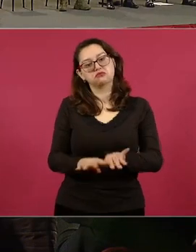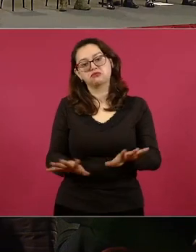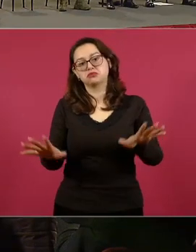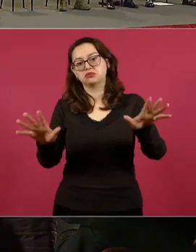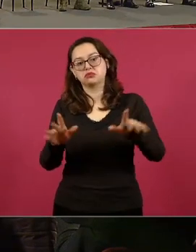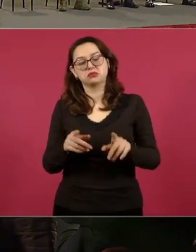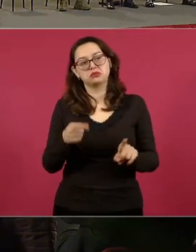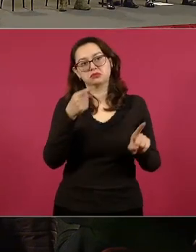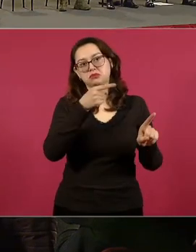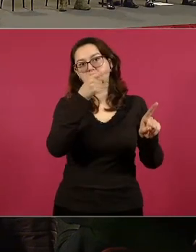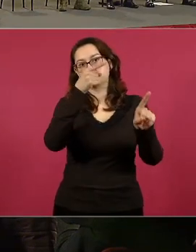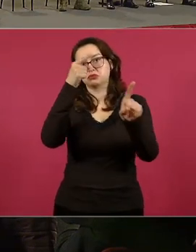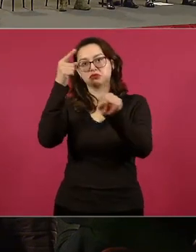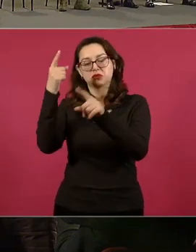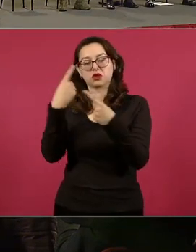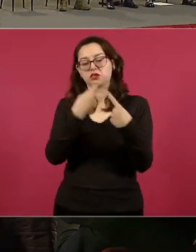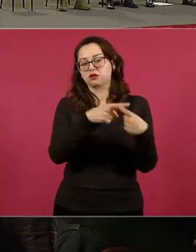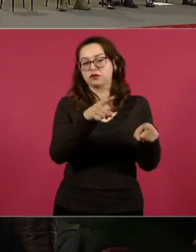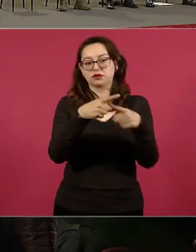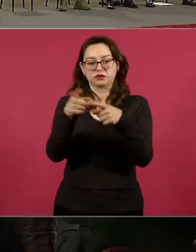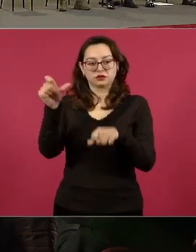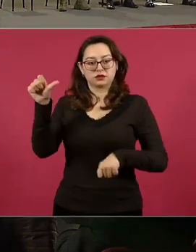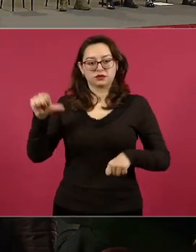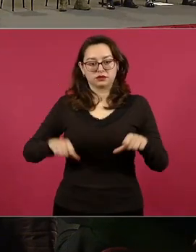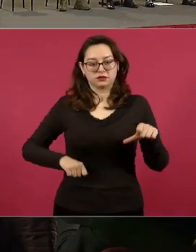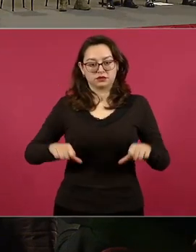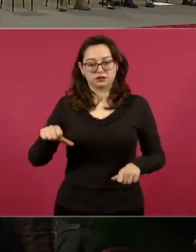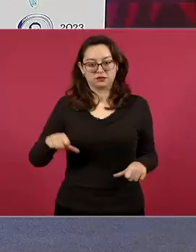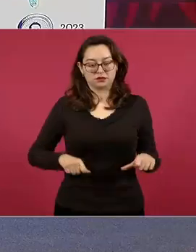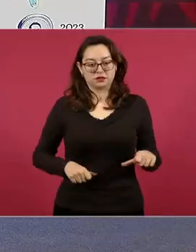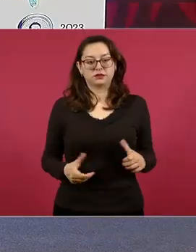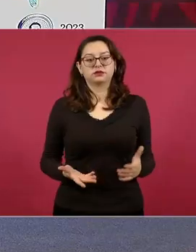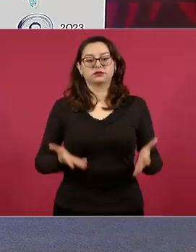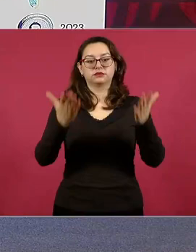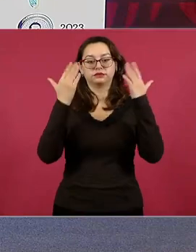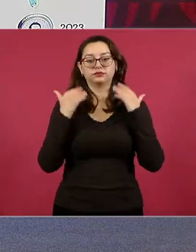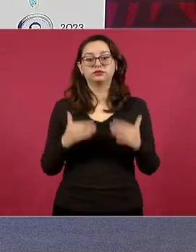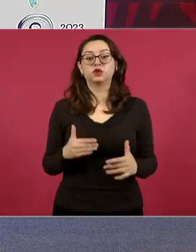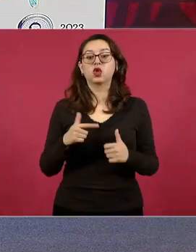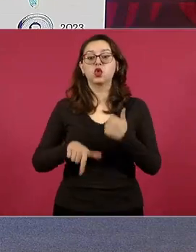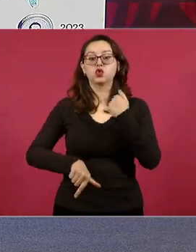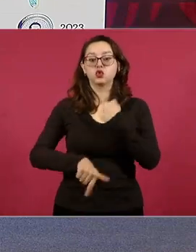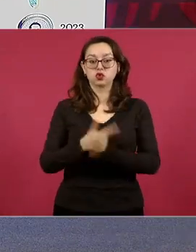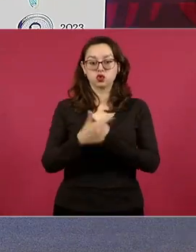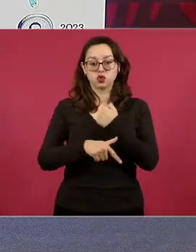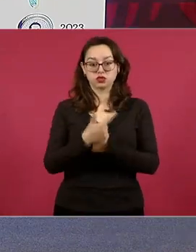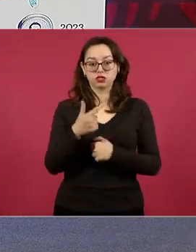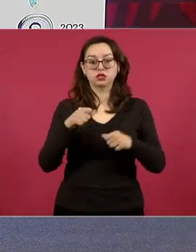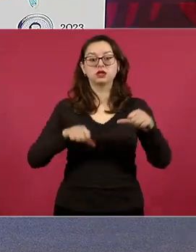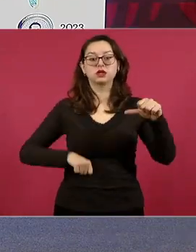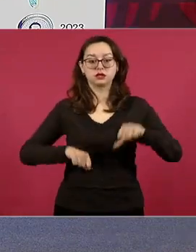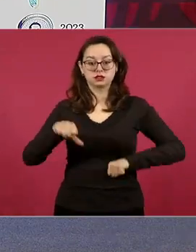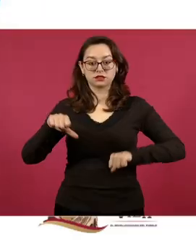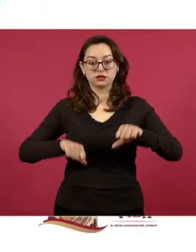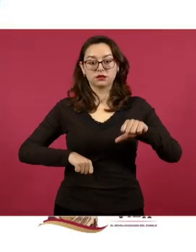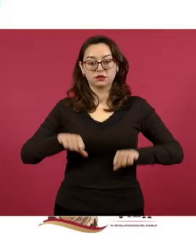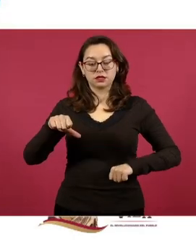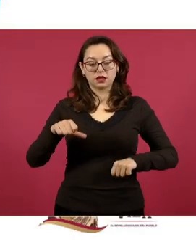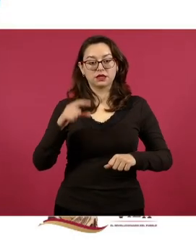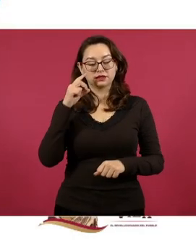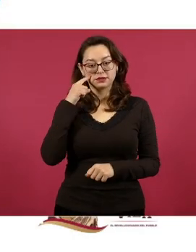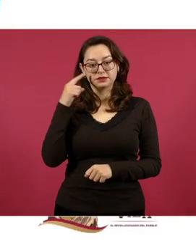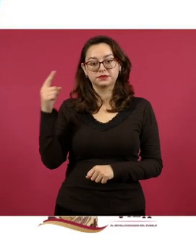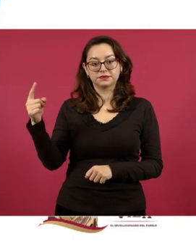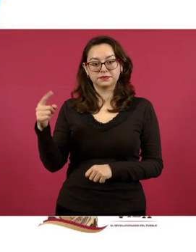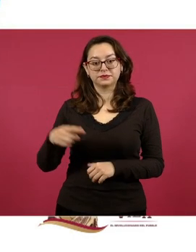emisiones que a continuación veremos. Adelante, por favor. Aquí son 12 emisiones, 12 emisiones en las que están desplegadas a la